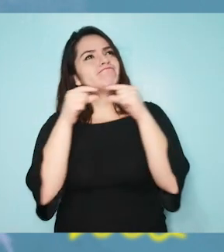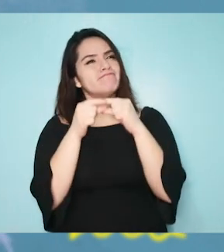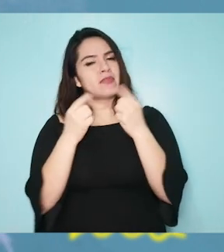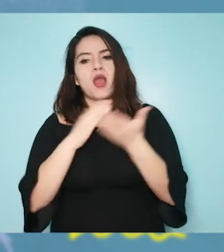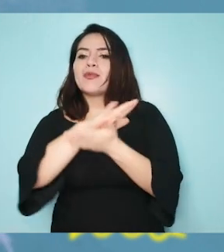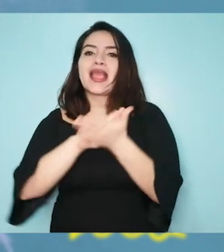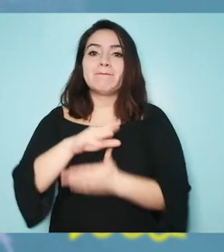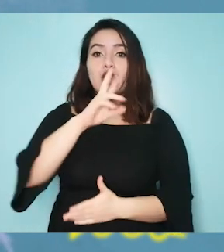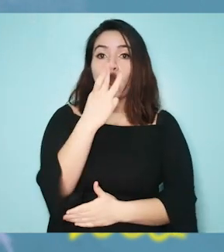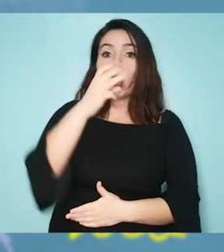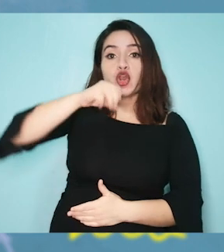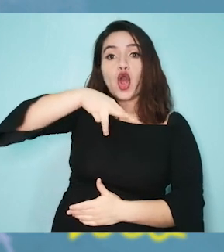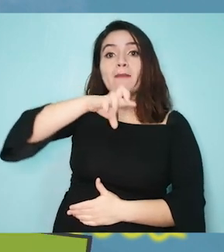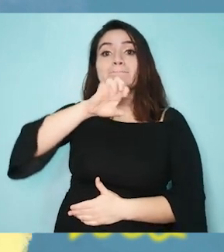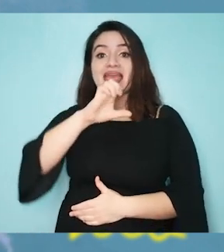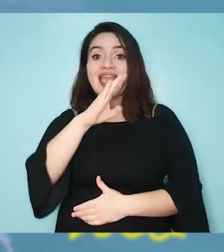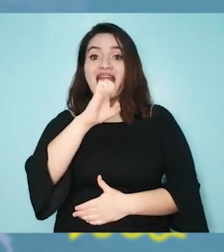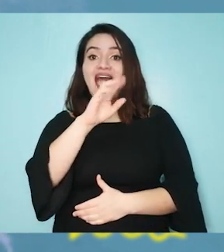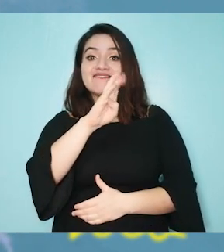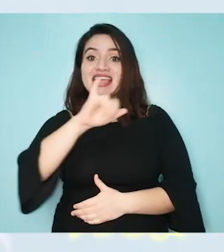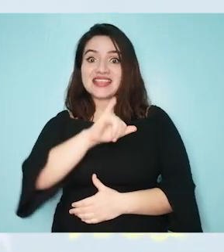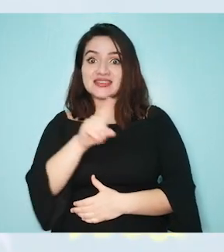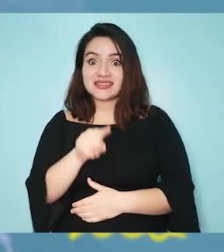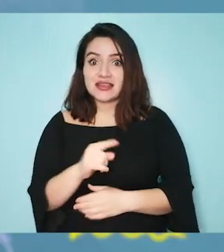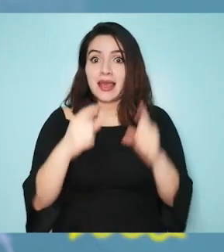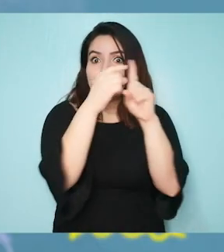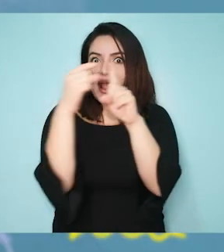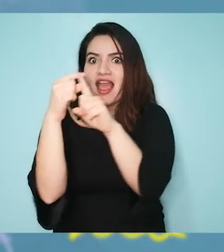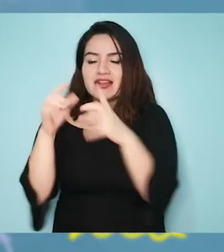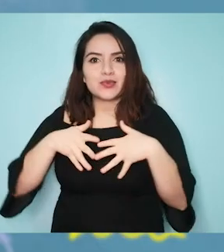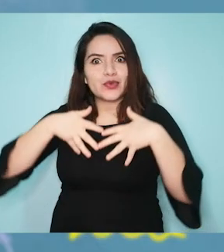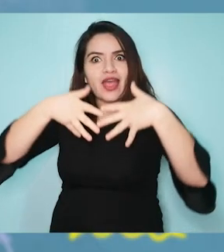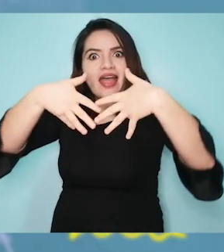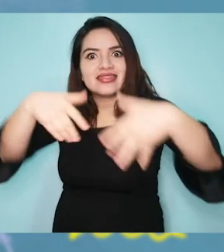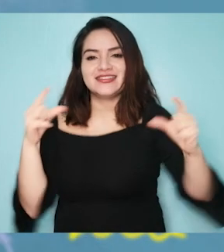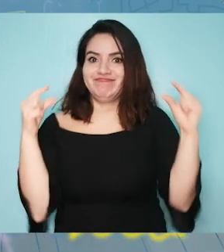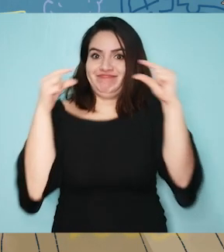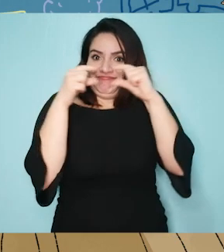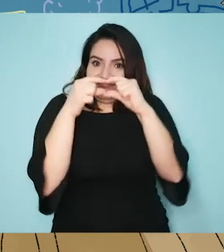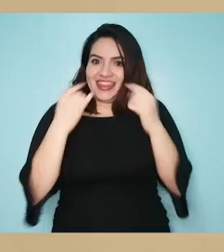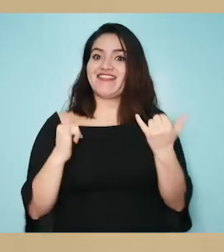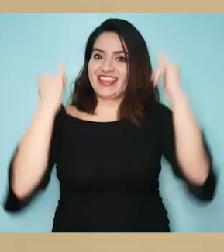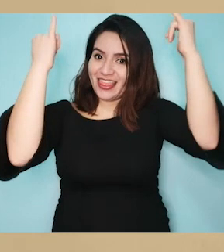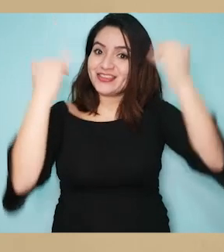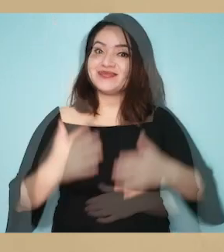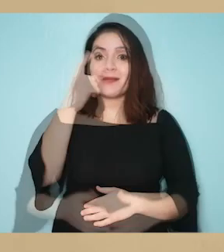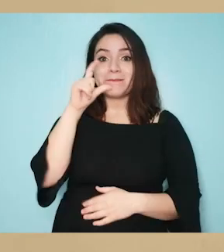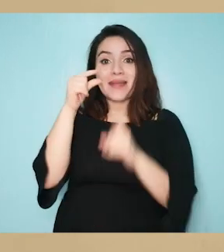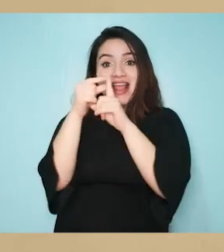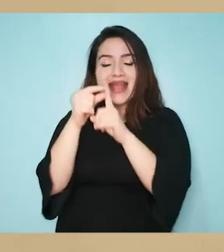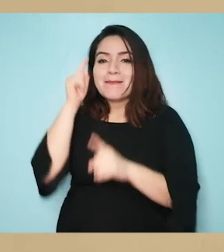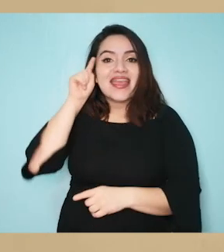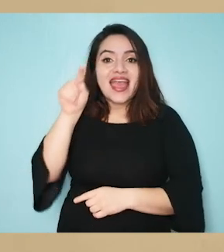Como por ejemplo, rompecabezas. ¡Una de las palabras mutantes! ¡Y divertidas! ¿Una palabra que me